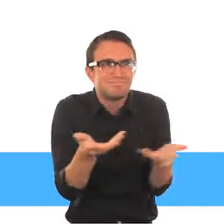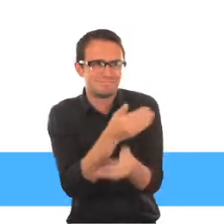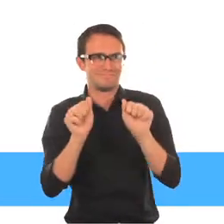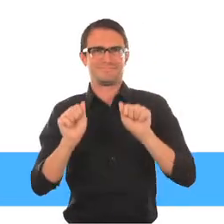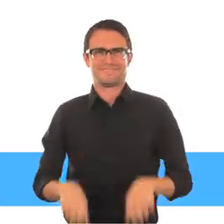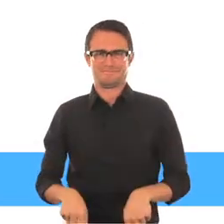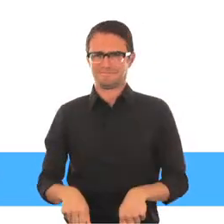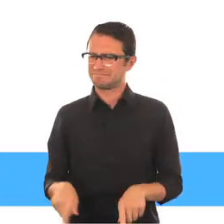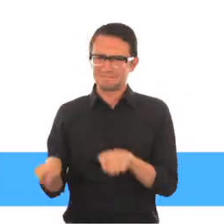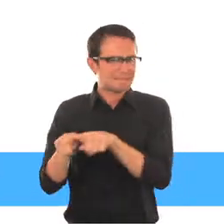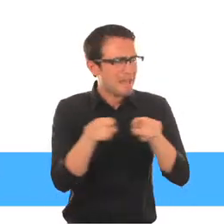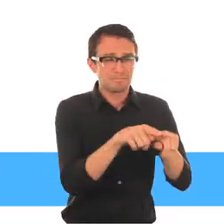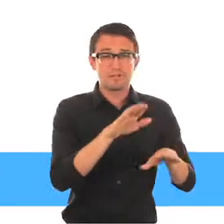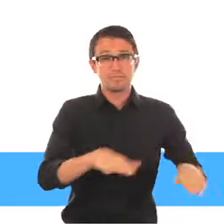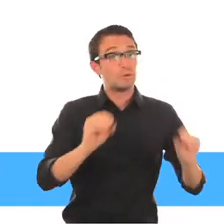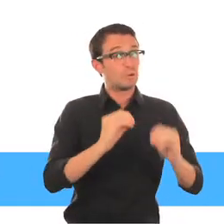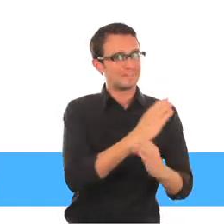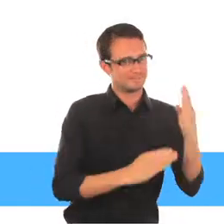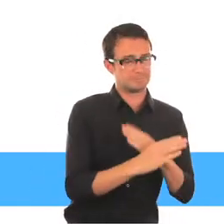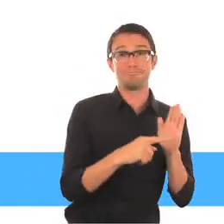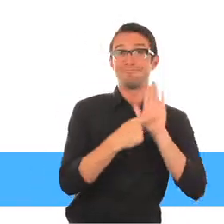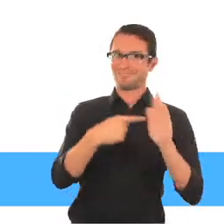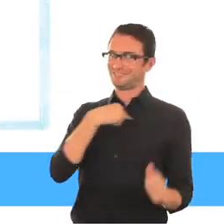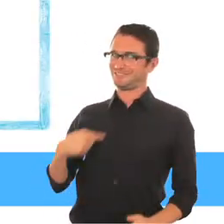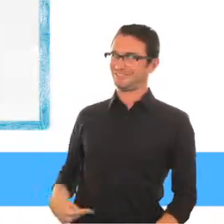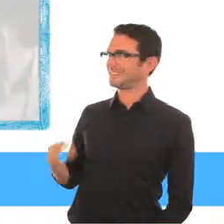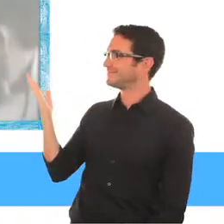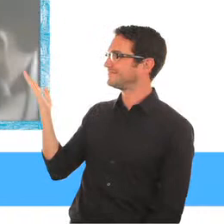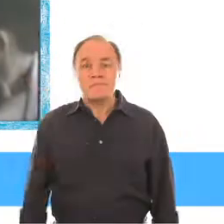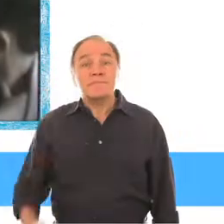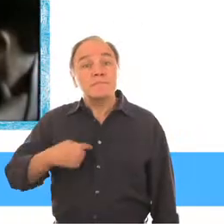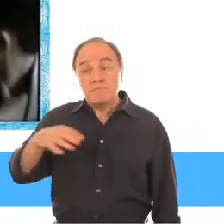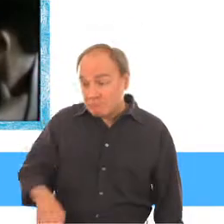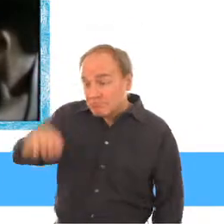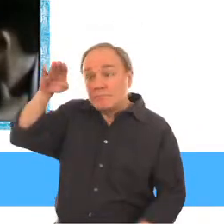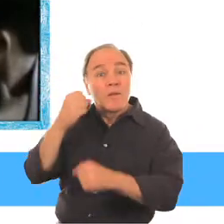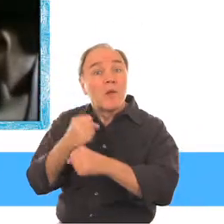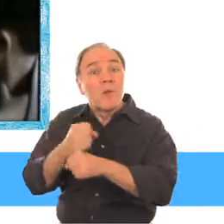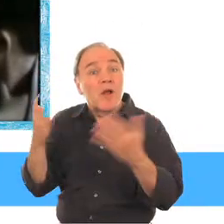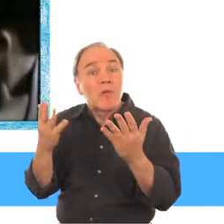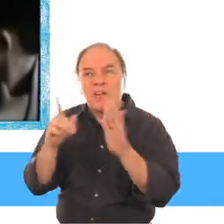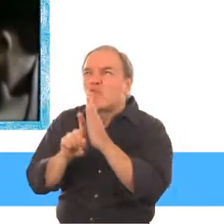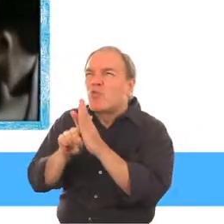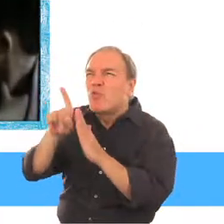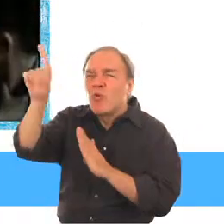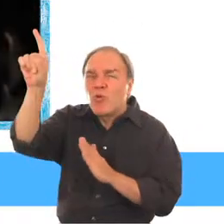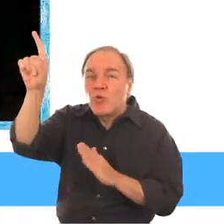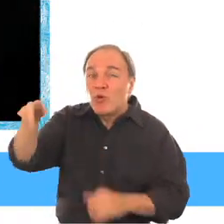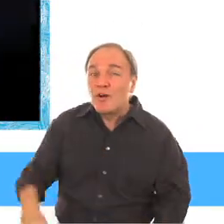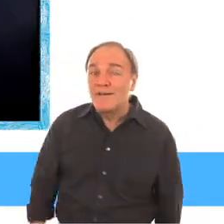problemas Deben representar la misma gama de intereses y habilidades que los niños sin discapacidad Quiero ser astronauta